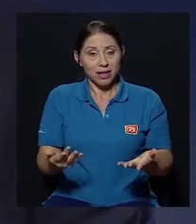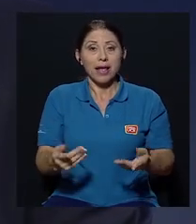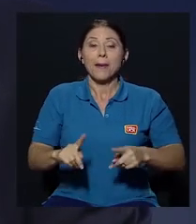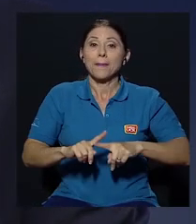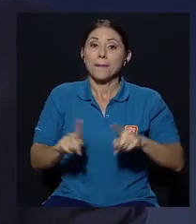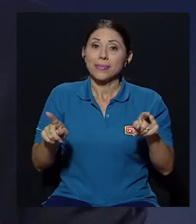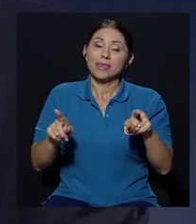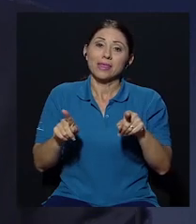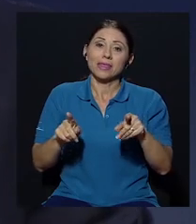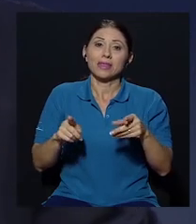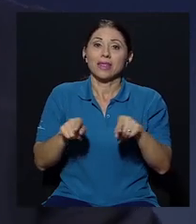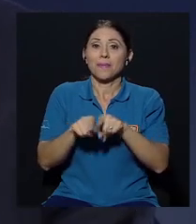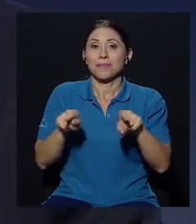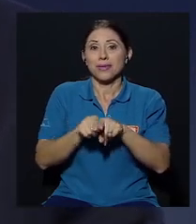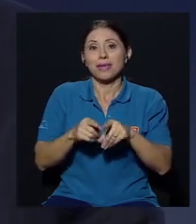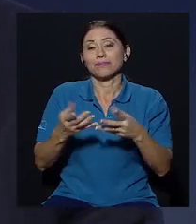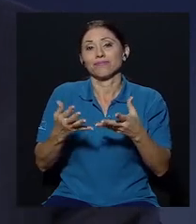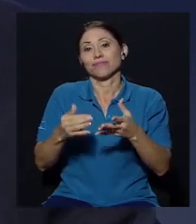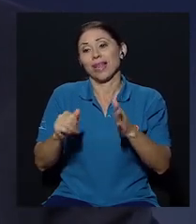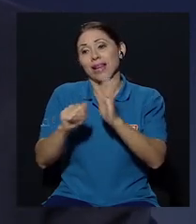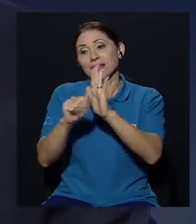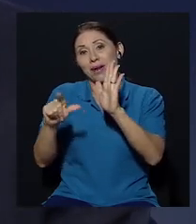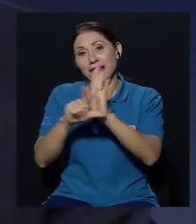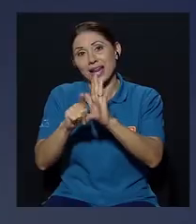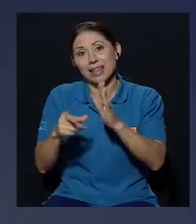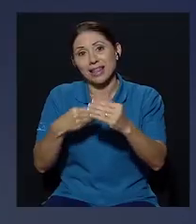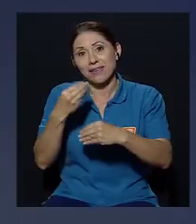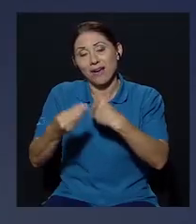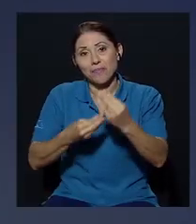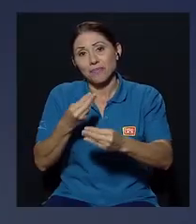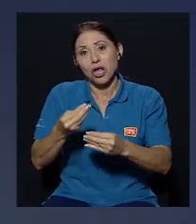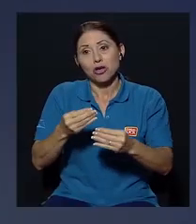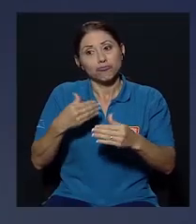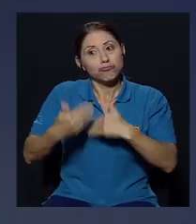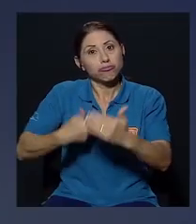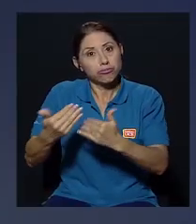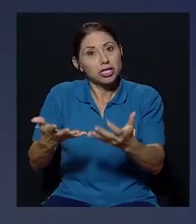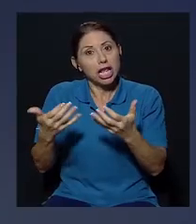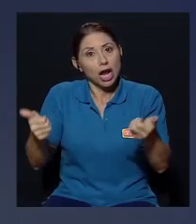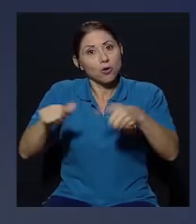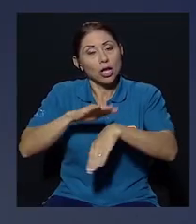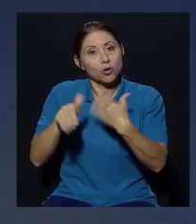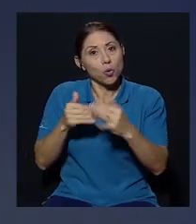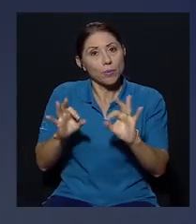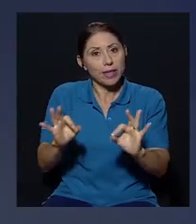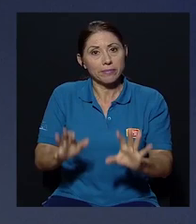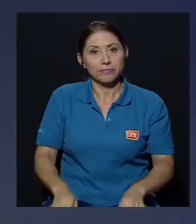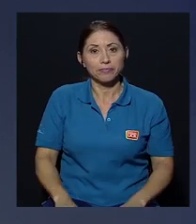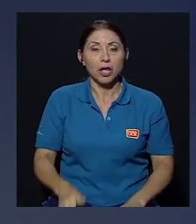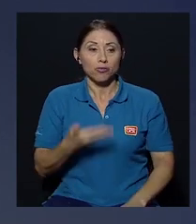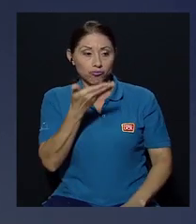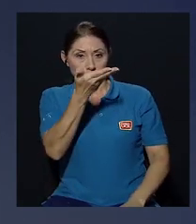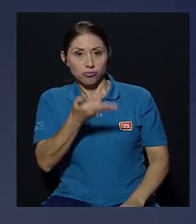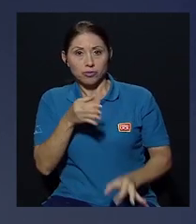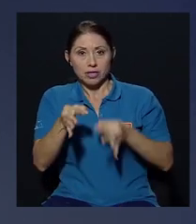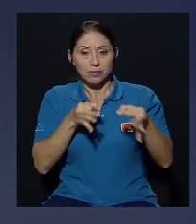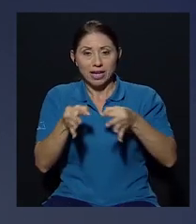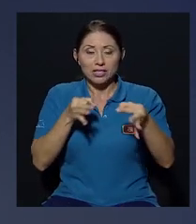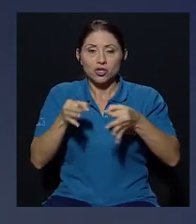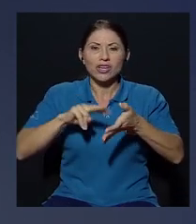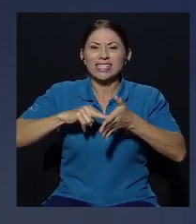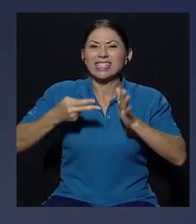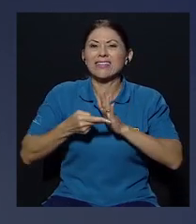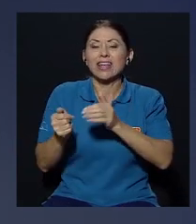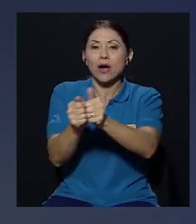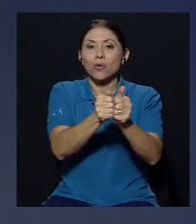desestimula el rompimiento del acuerdo de una asamblea legislativa Don Otón acaba de habernos dado una explicación de lo que significa la